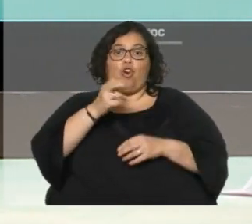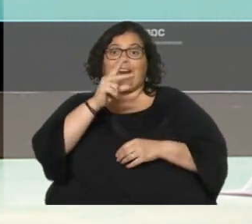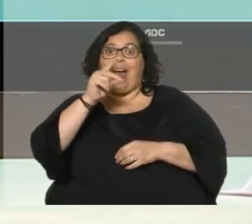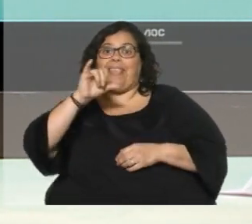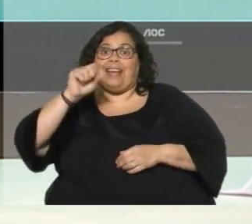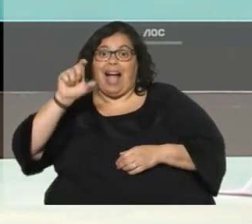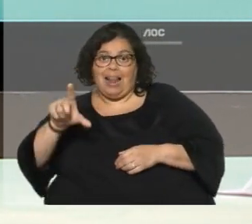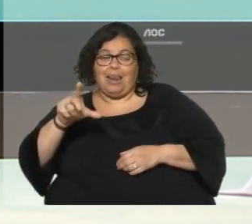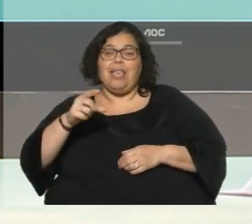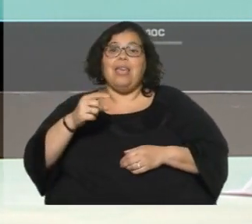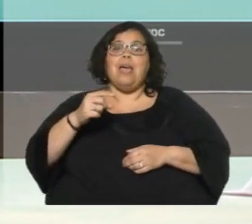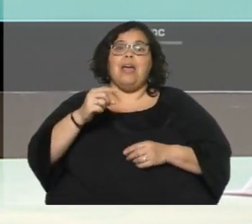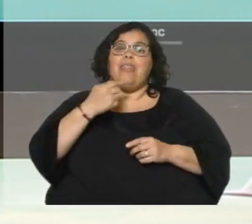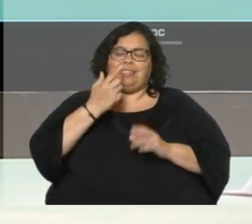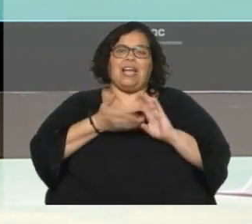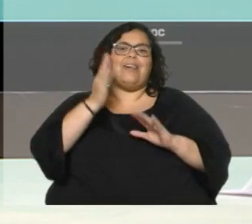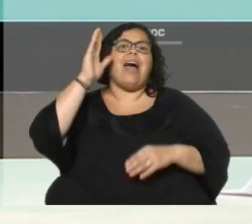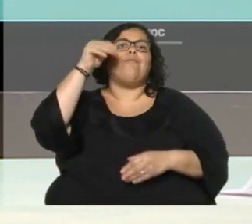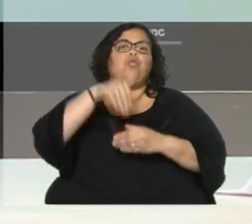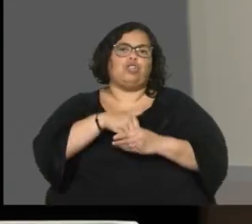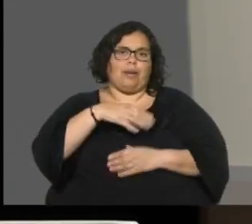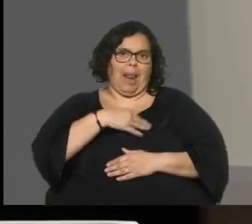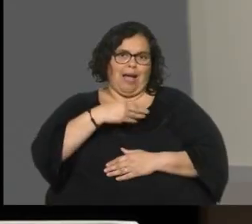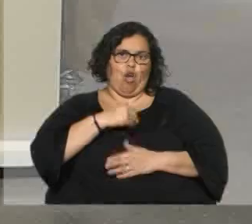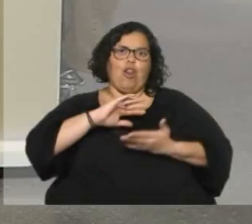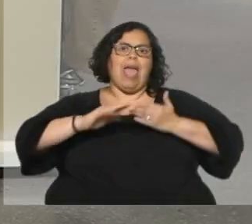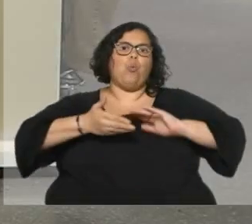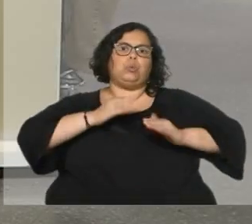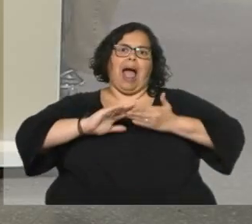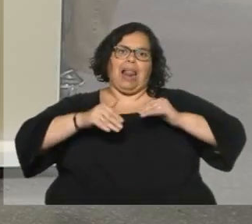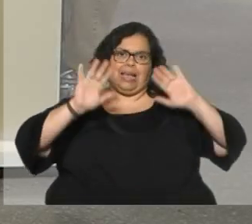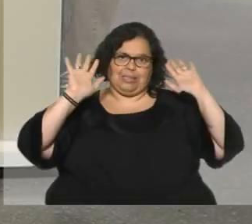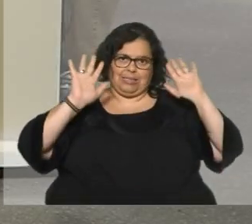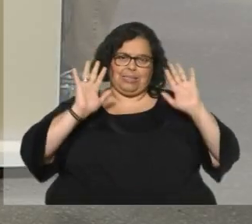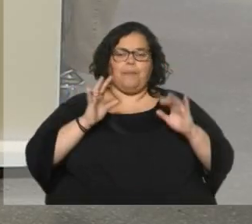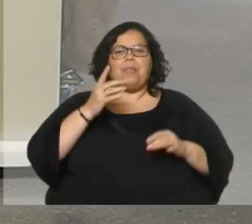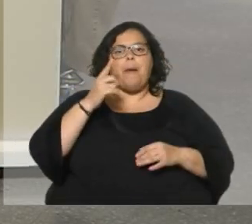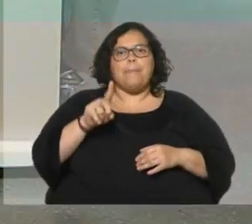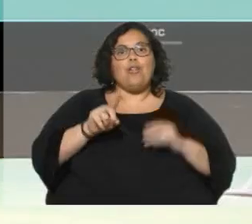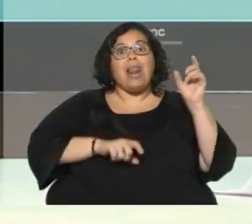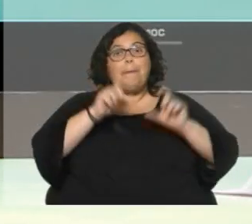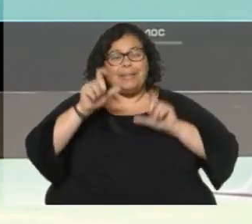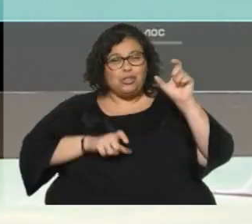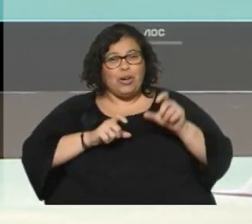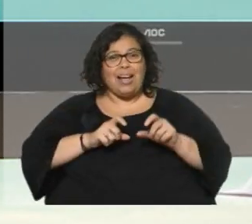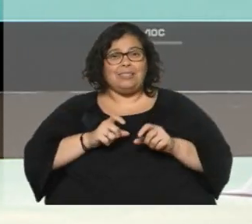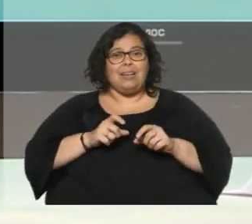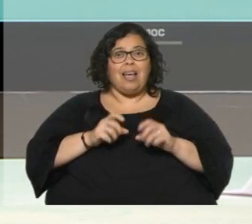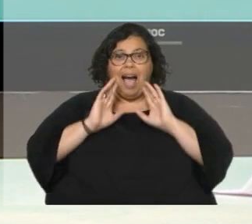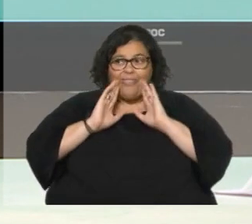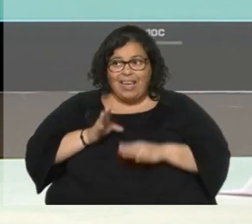importantes que votarán en blanco, ¿no? Que se mantienen neutrales. O sea, los radicales que se fueron con más... ¿Responde a lo que dicen